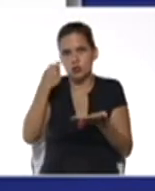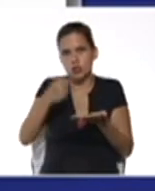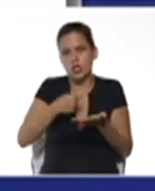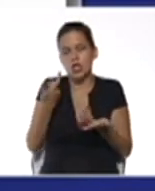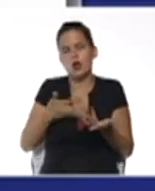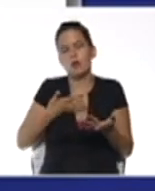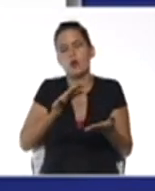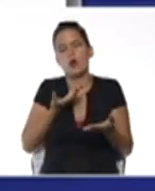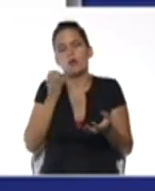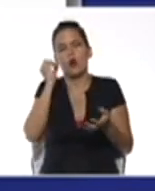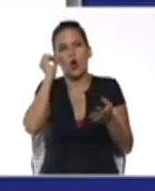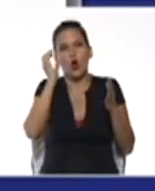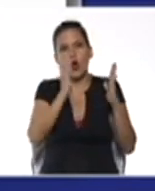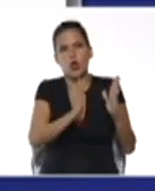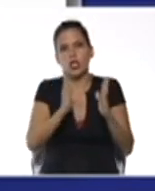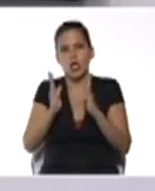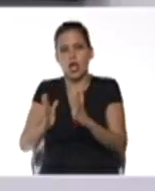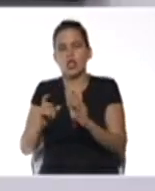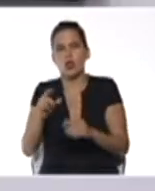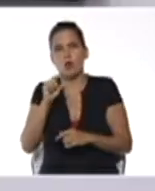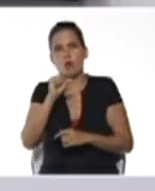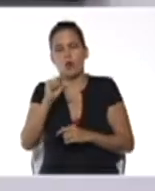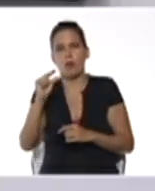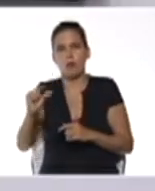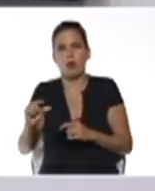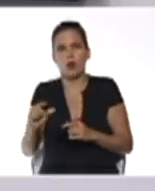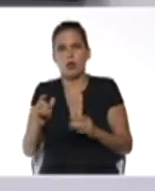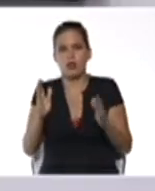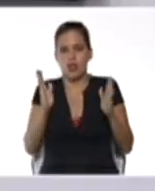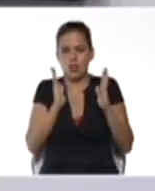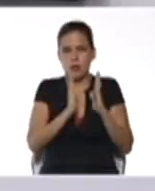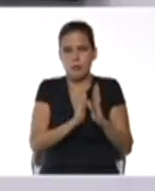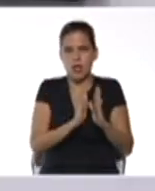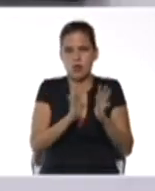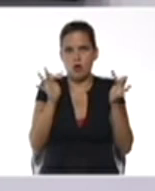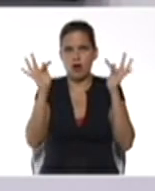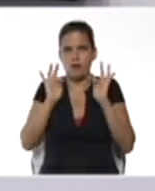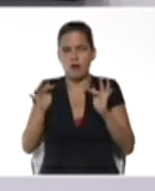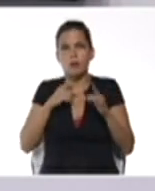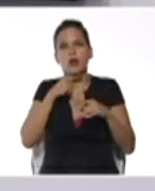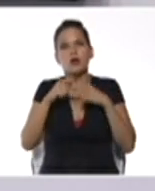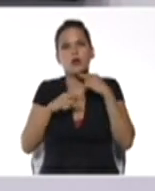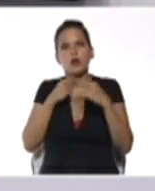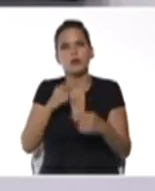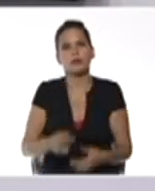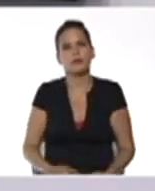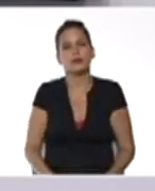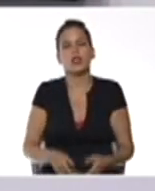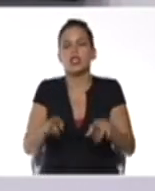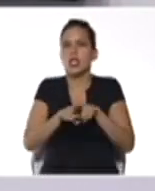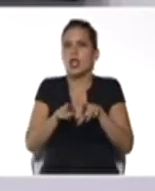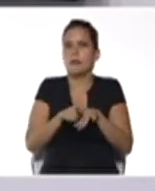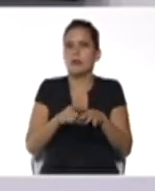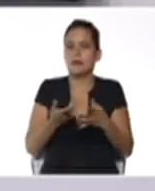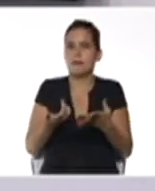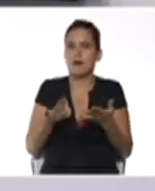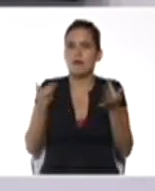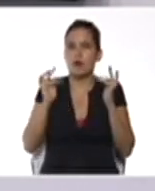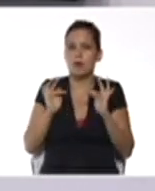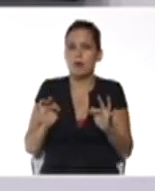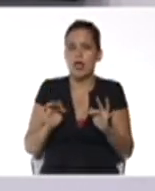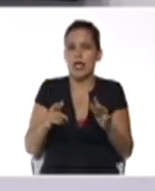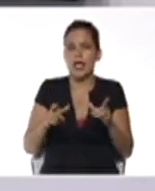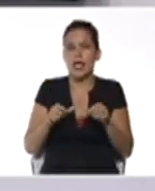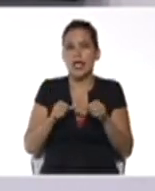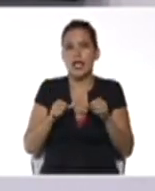ordenando poco a poco de acuerdo al tamaño a la forma y el color de la misma manera en el